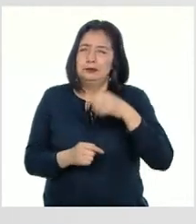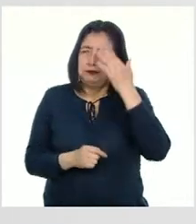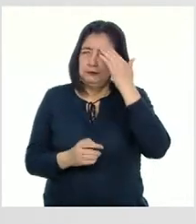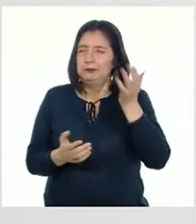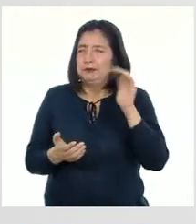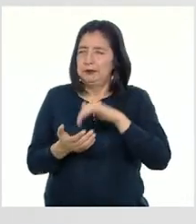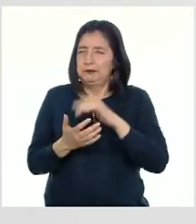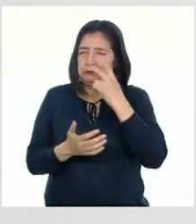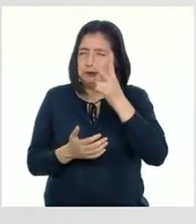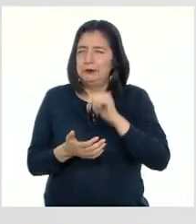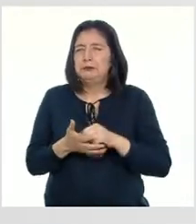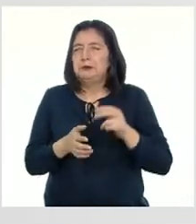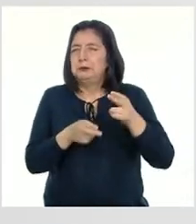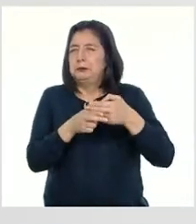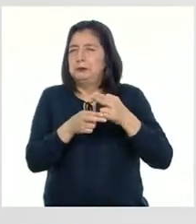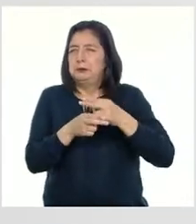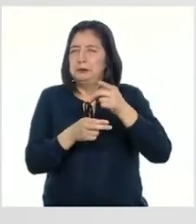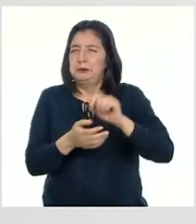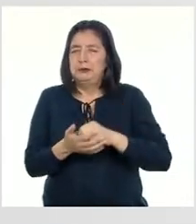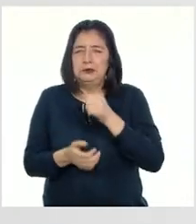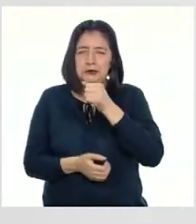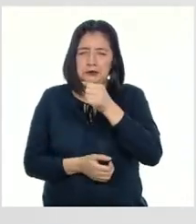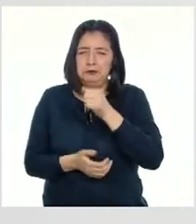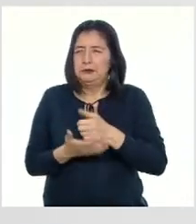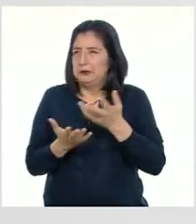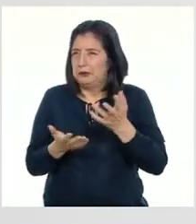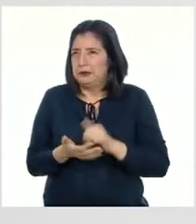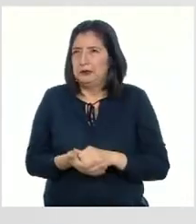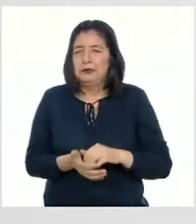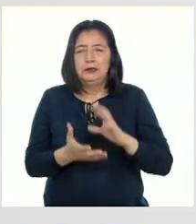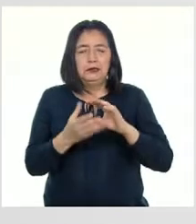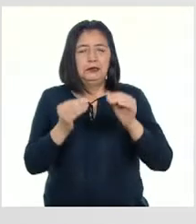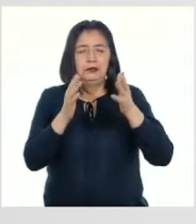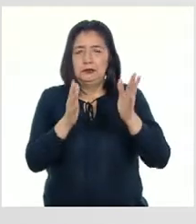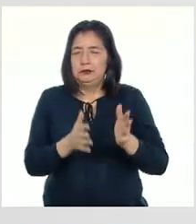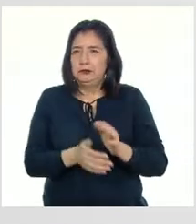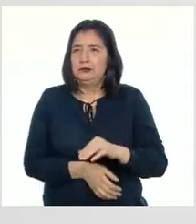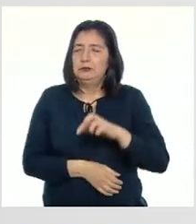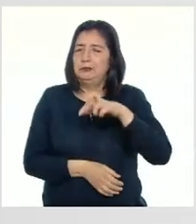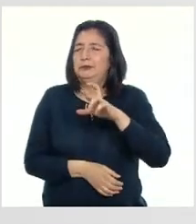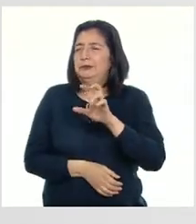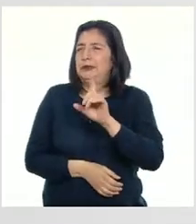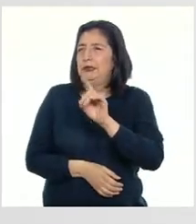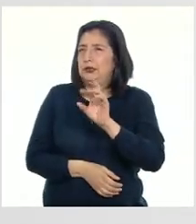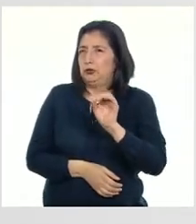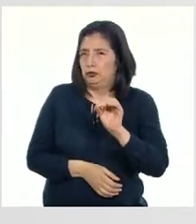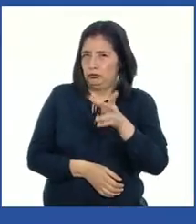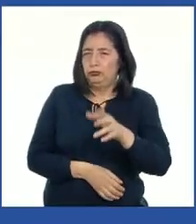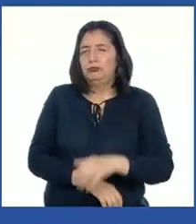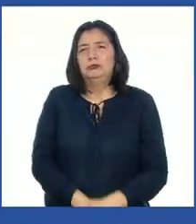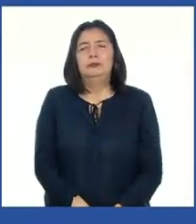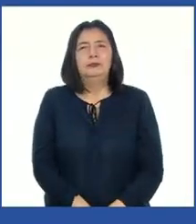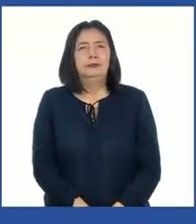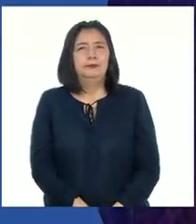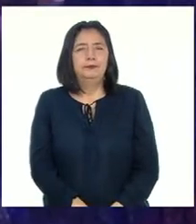más veamos un fragmento de esta entrevista realizada al historiador Pedro Jurinovic